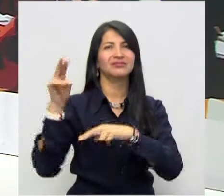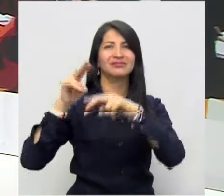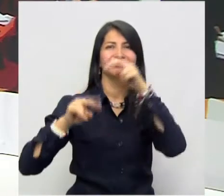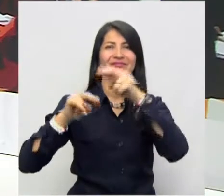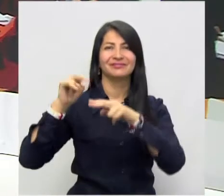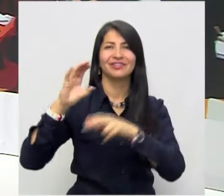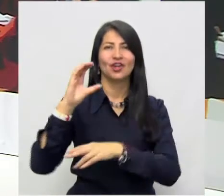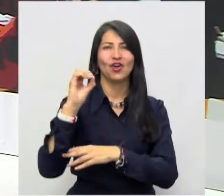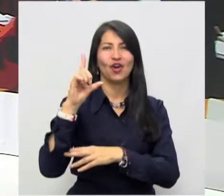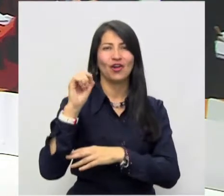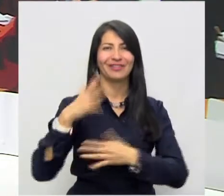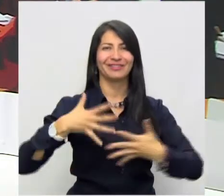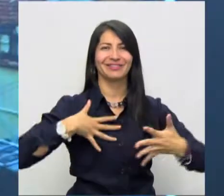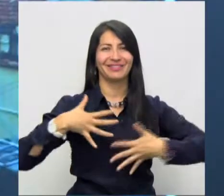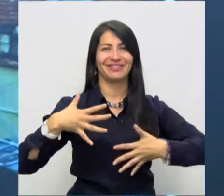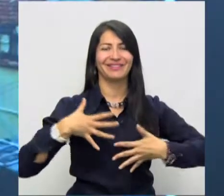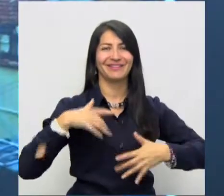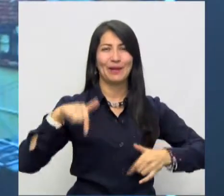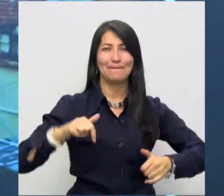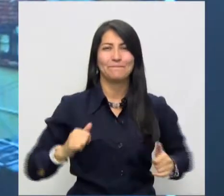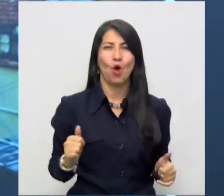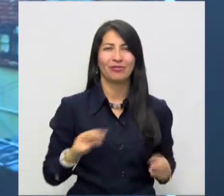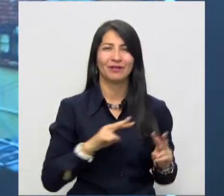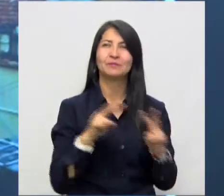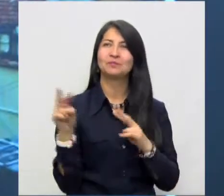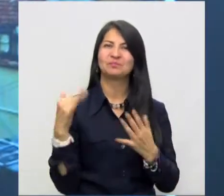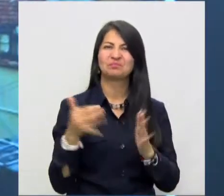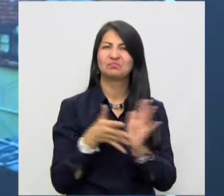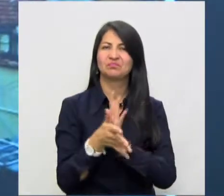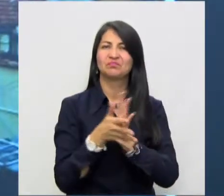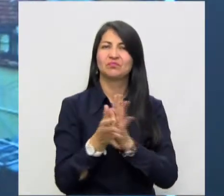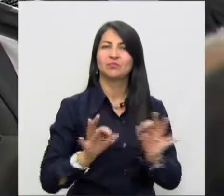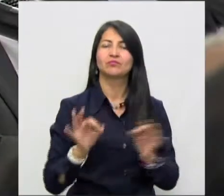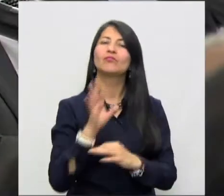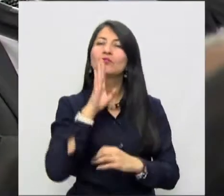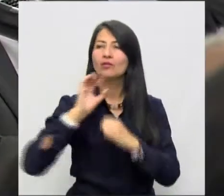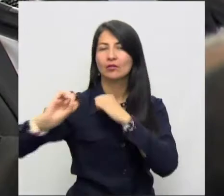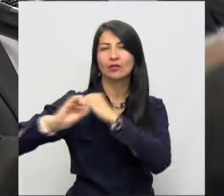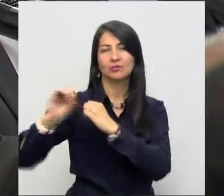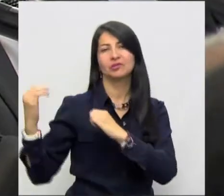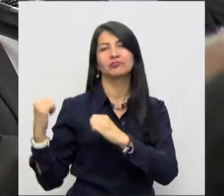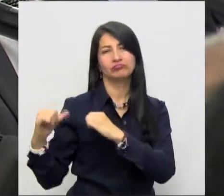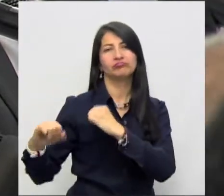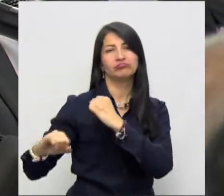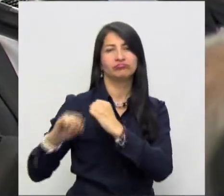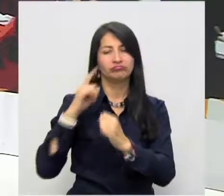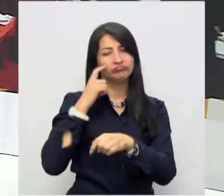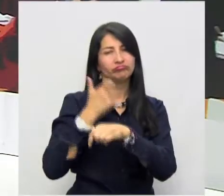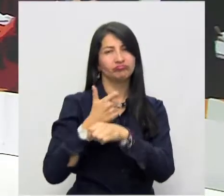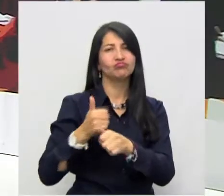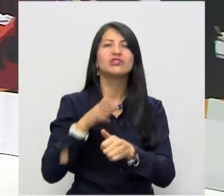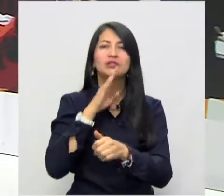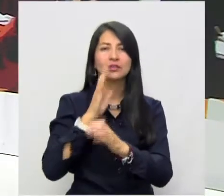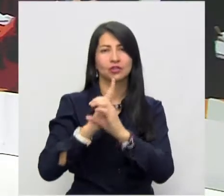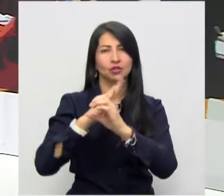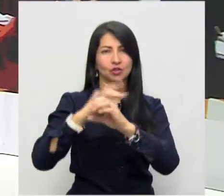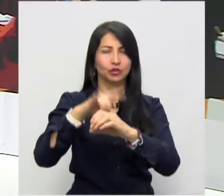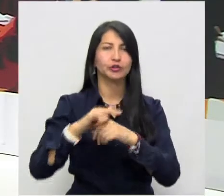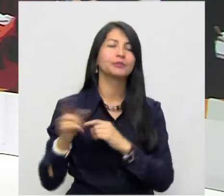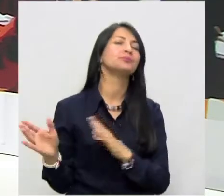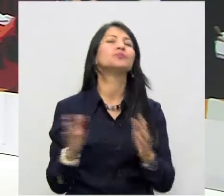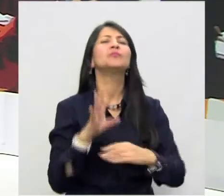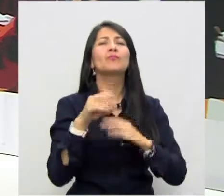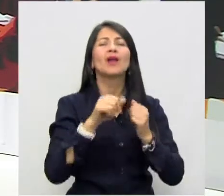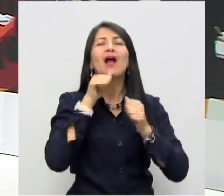remodelación del Teatro Colón en la ciudad de Bogotá, un trabajo apoyado por la Contraloría General. La represa del